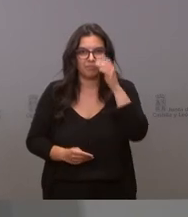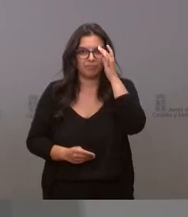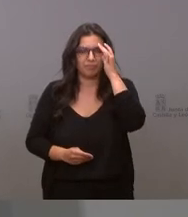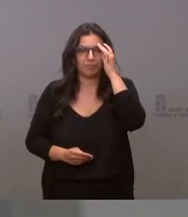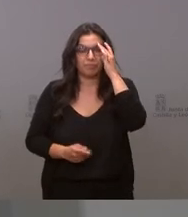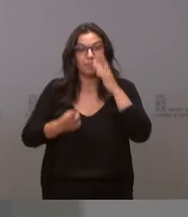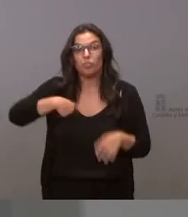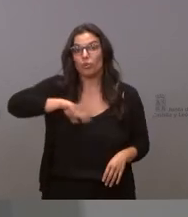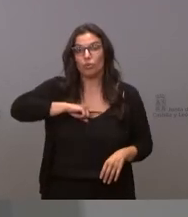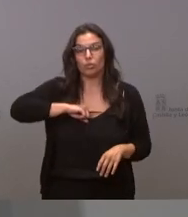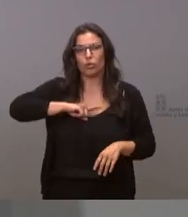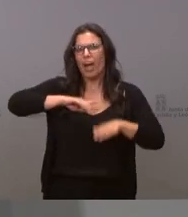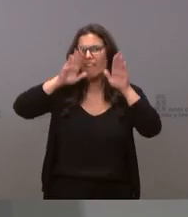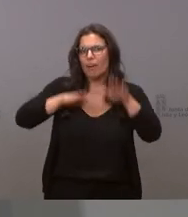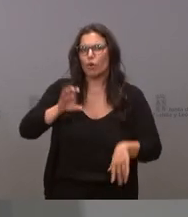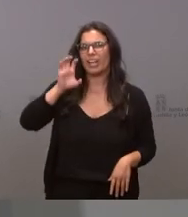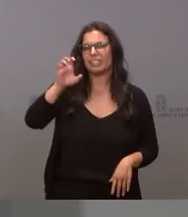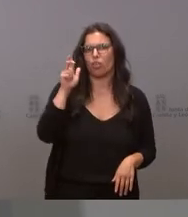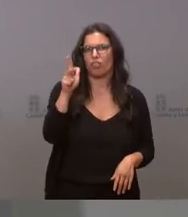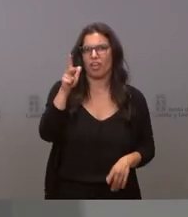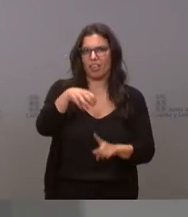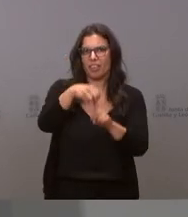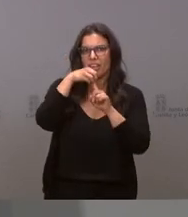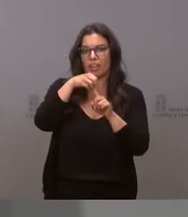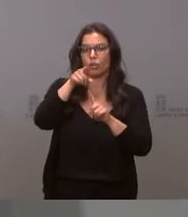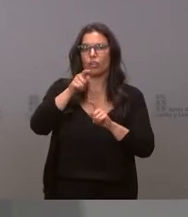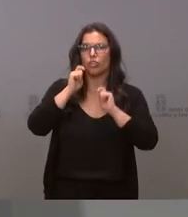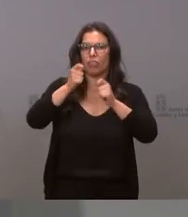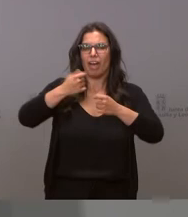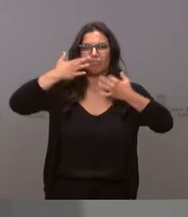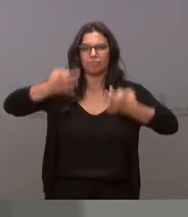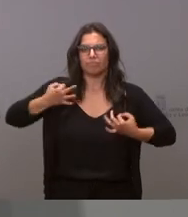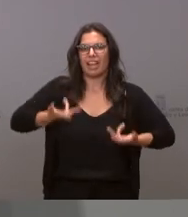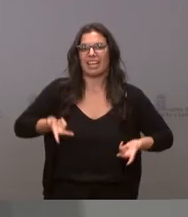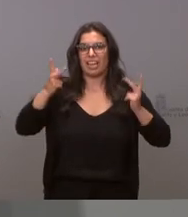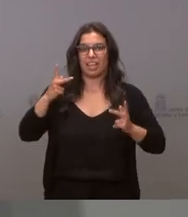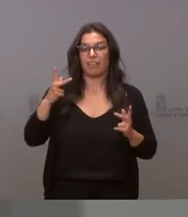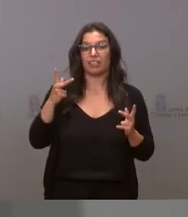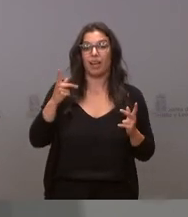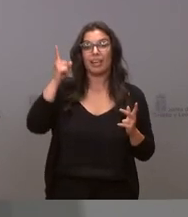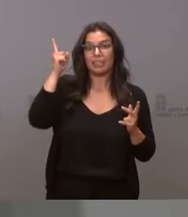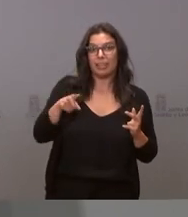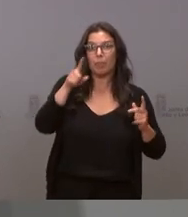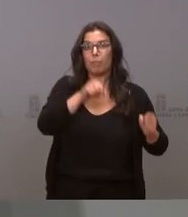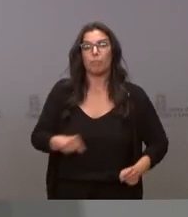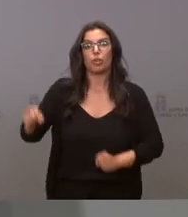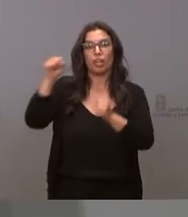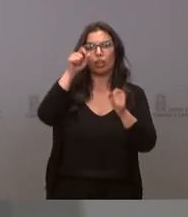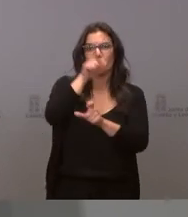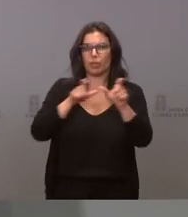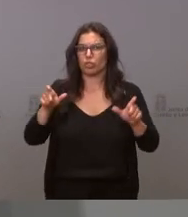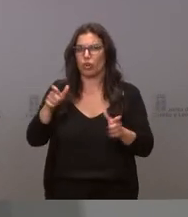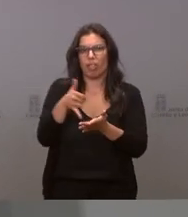nosotros estamos a favor del Estado de Derecho es lo que garantiza las libertades y entre otras cosas la protección de los más débiles